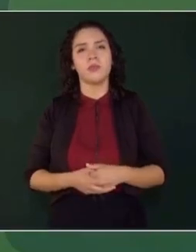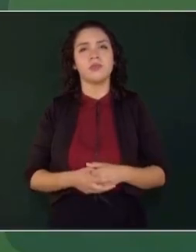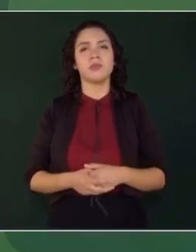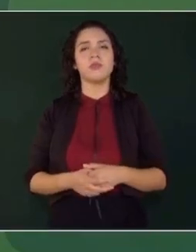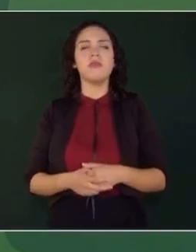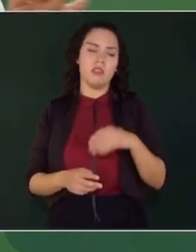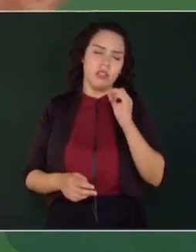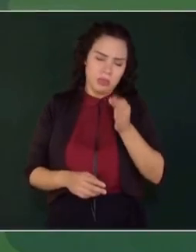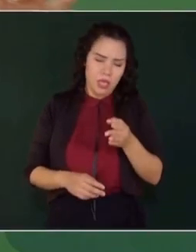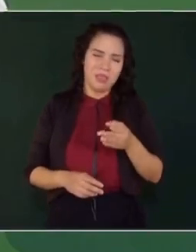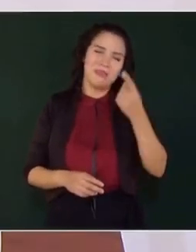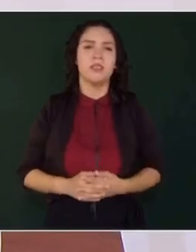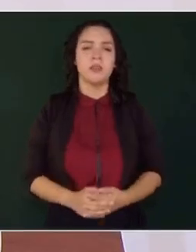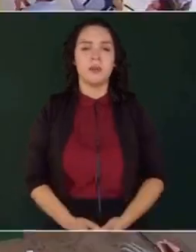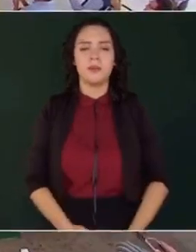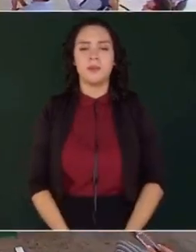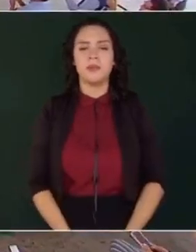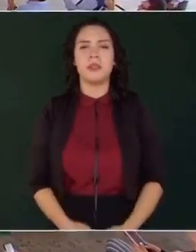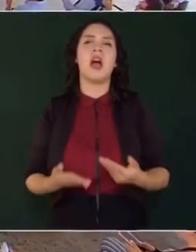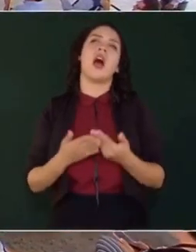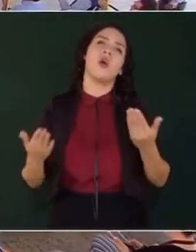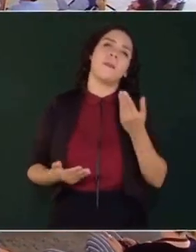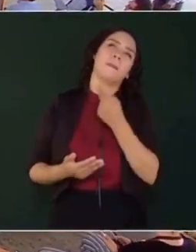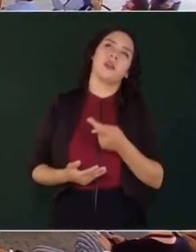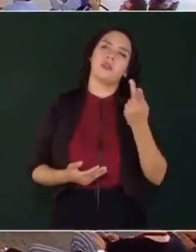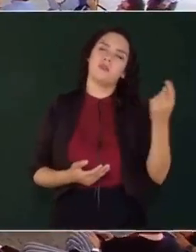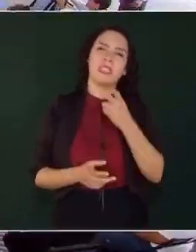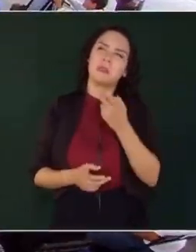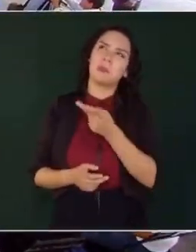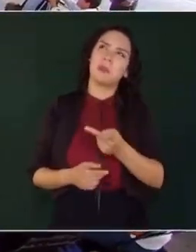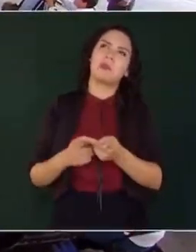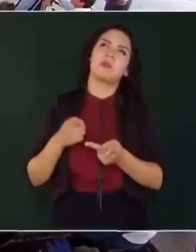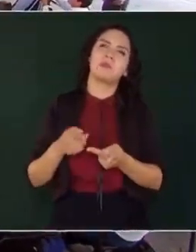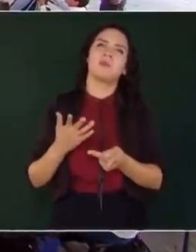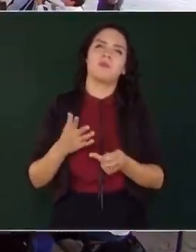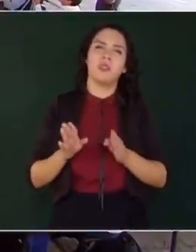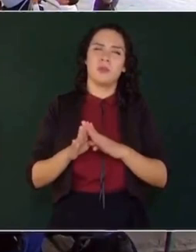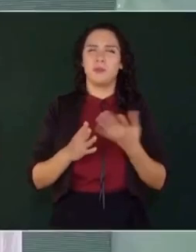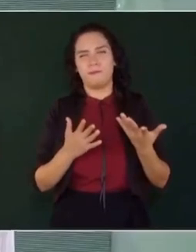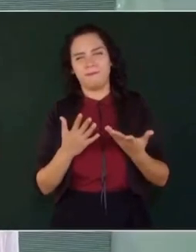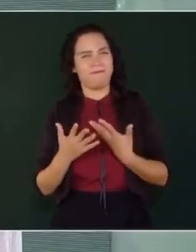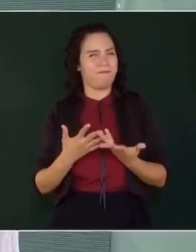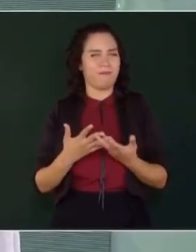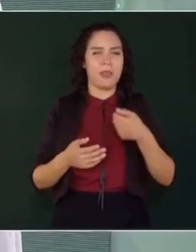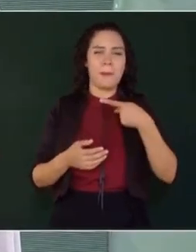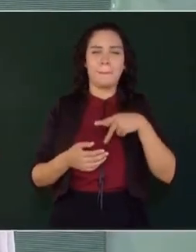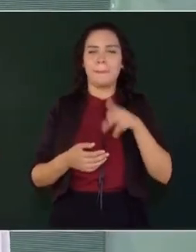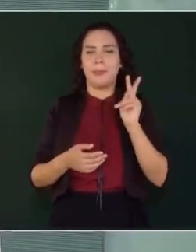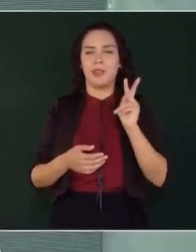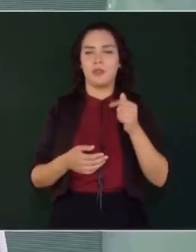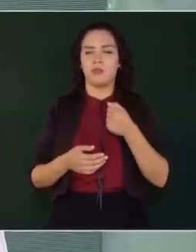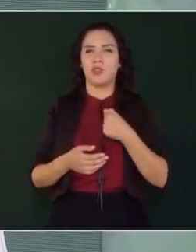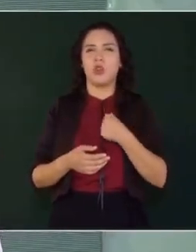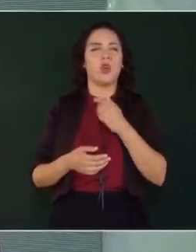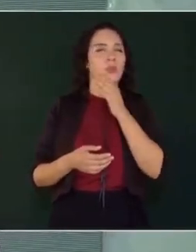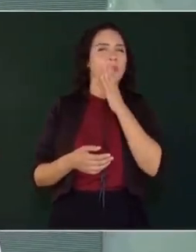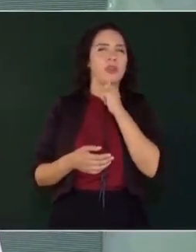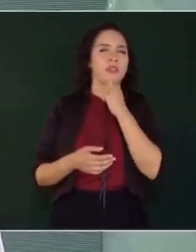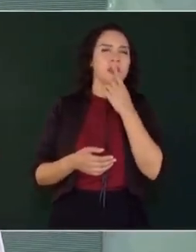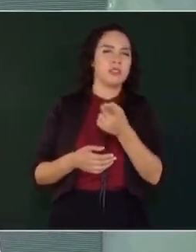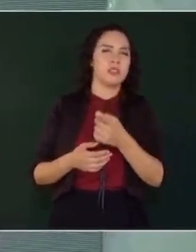que nos permitiera vivir en paz. La pregunta siempre me pareció tendenciosa, pero no podía yo decir, fíjense,